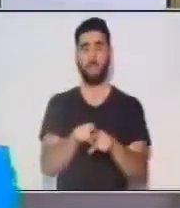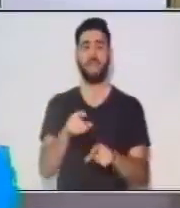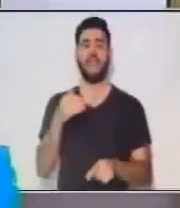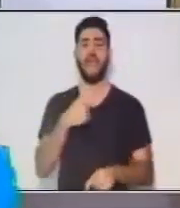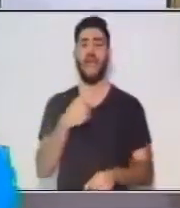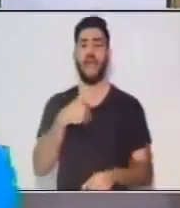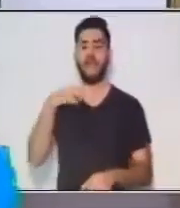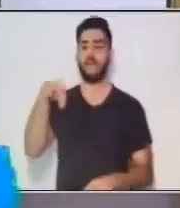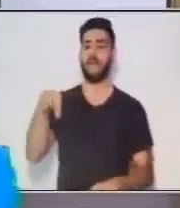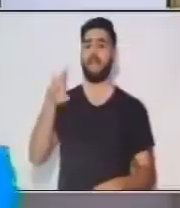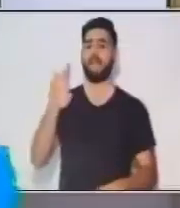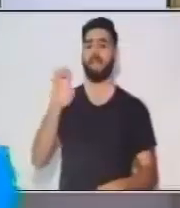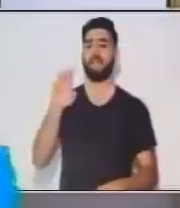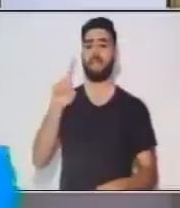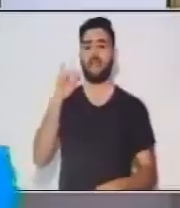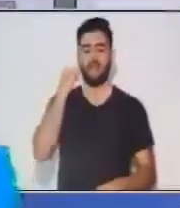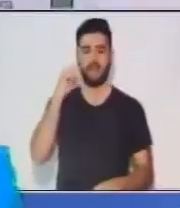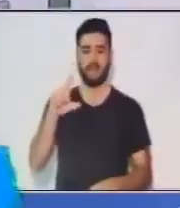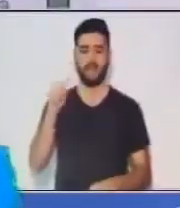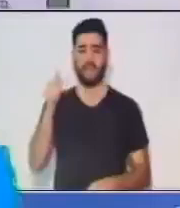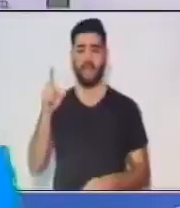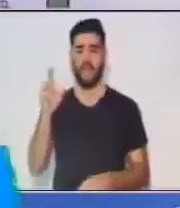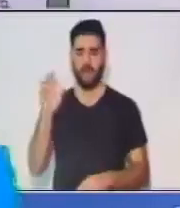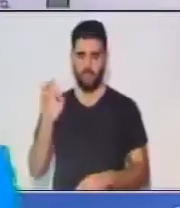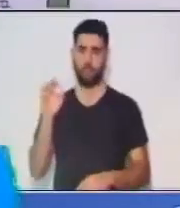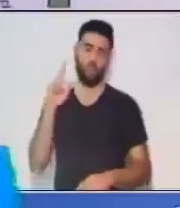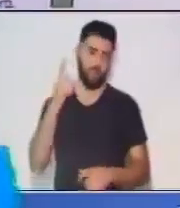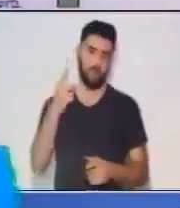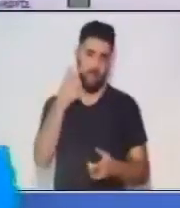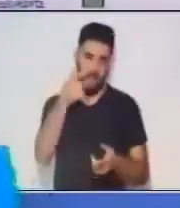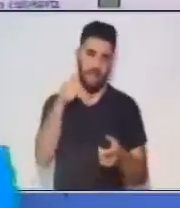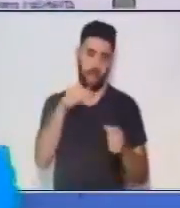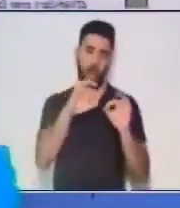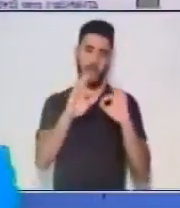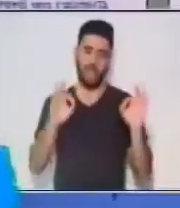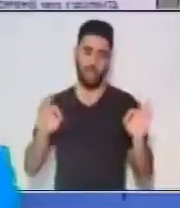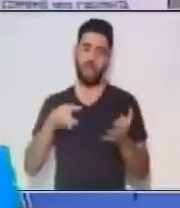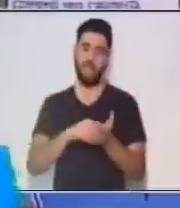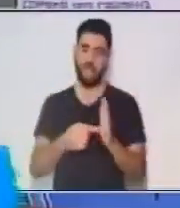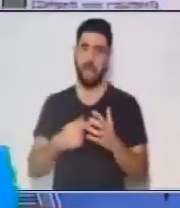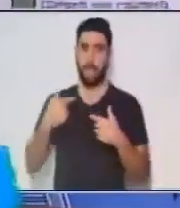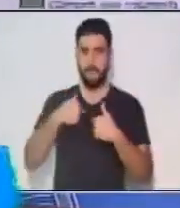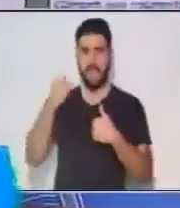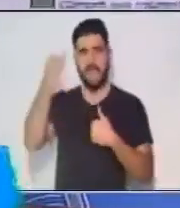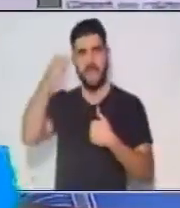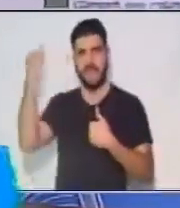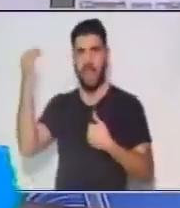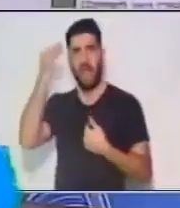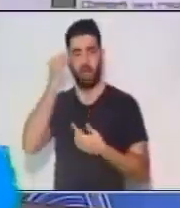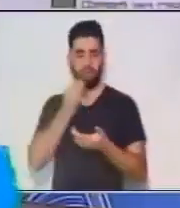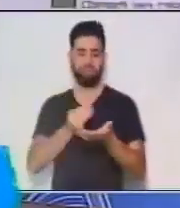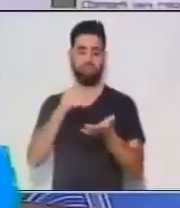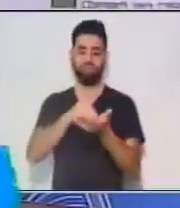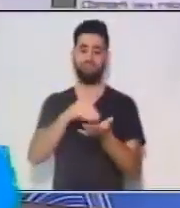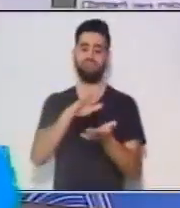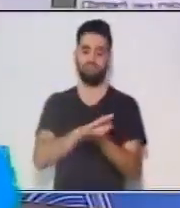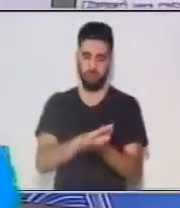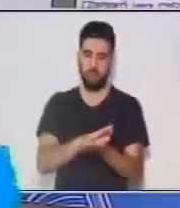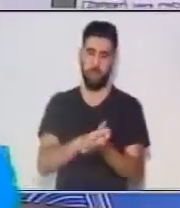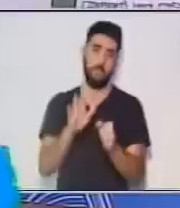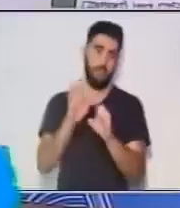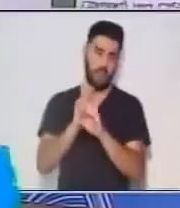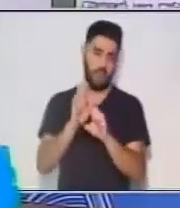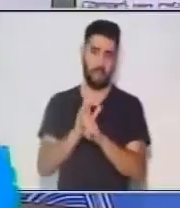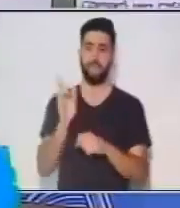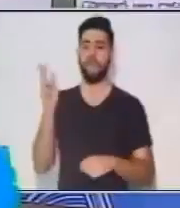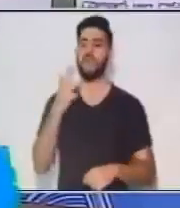nuestras ideas expresadas de manera escrita. Veamos. Ejemplo. El hijo de mi vecina compró